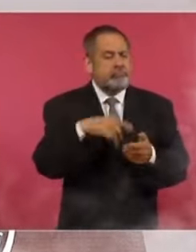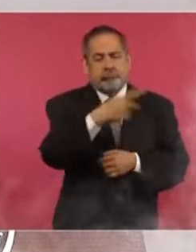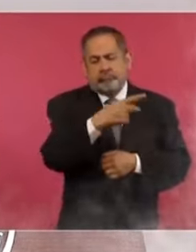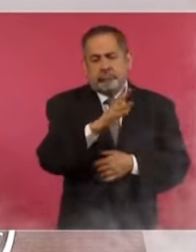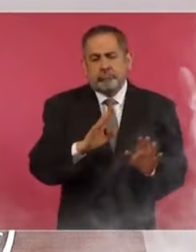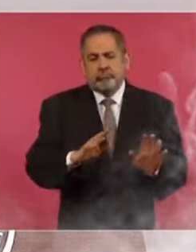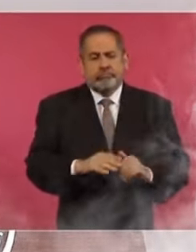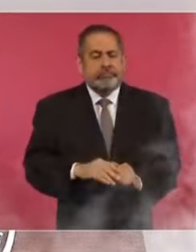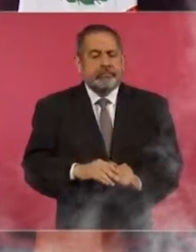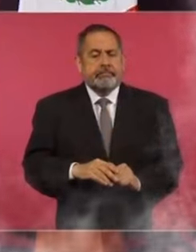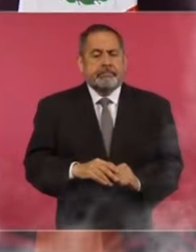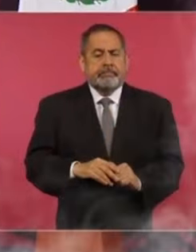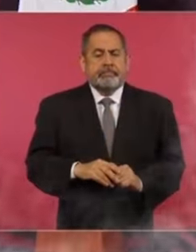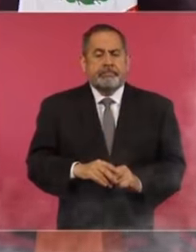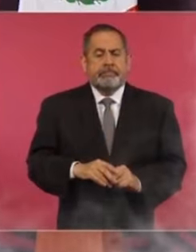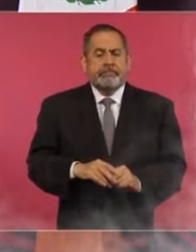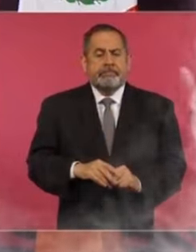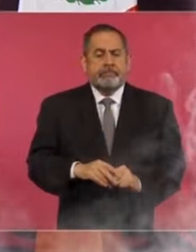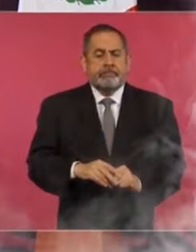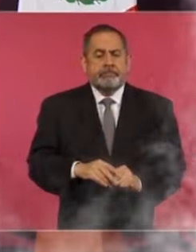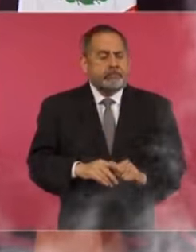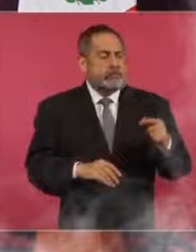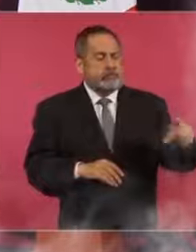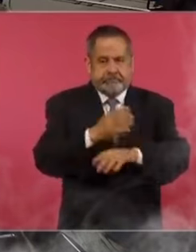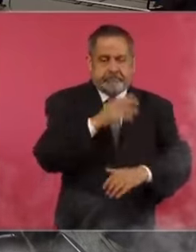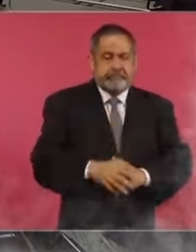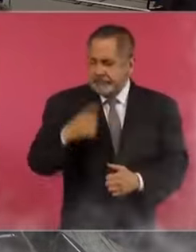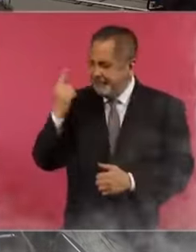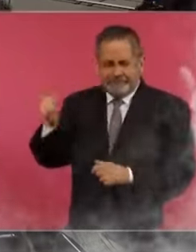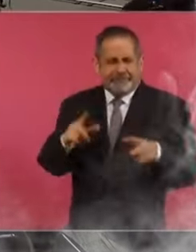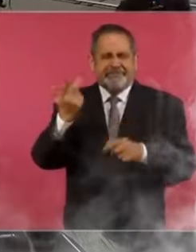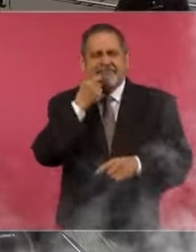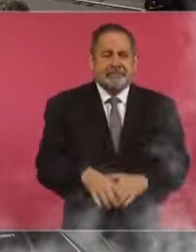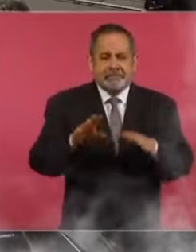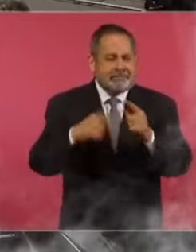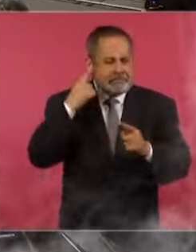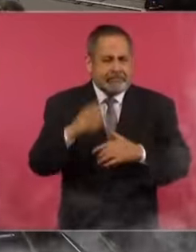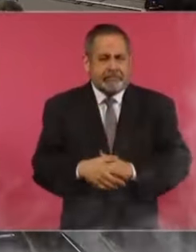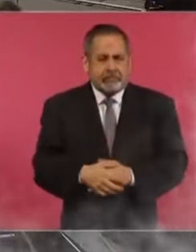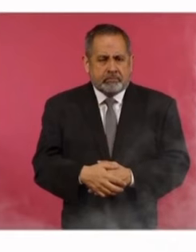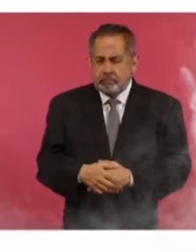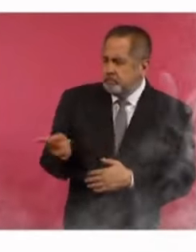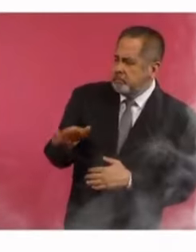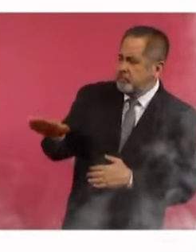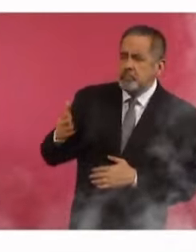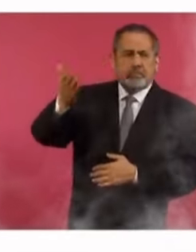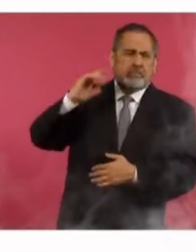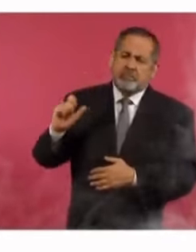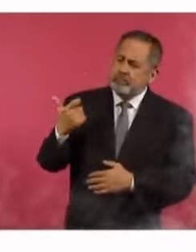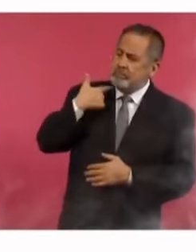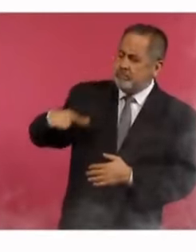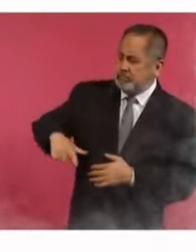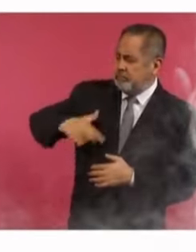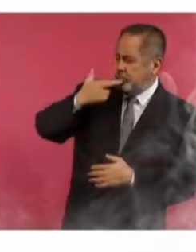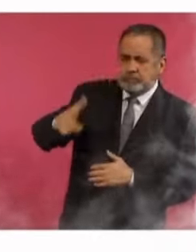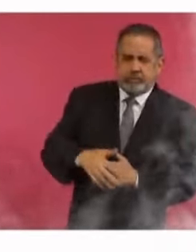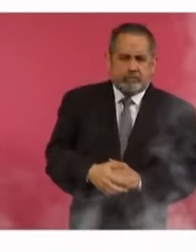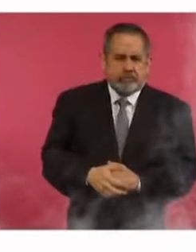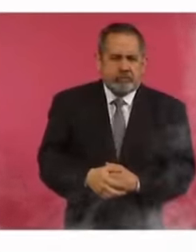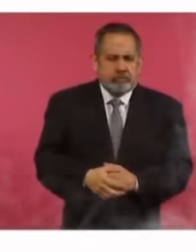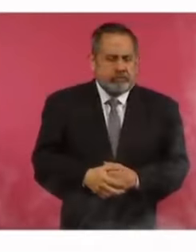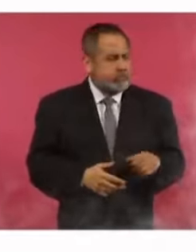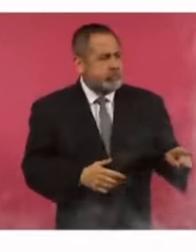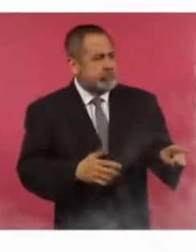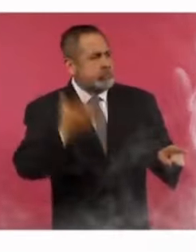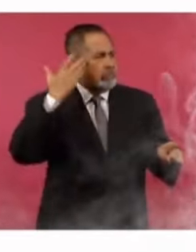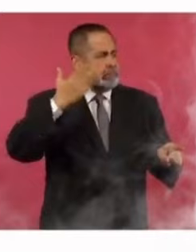él su televisora. A ver, ¿qué dice Ricardo? ¿Ha tenido mejores gobiernos que este, dirías? Eh,